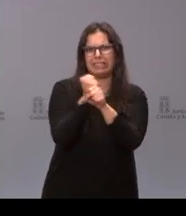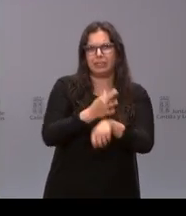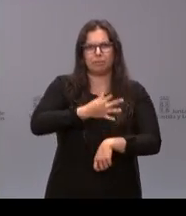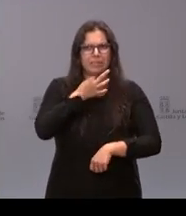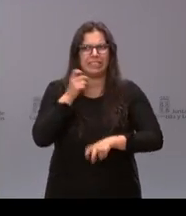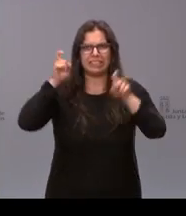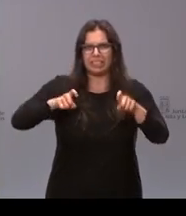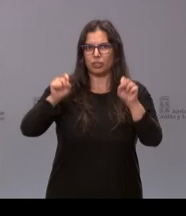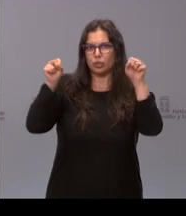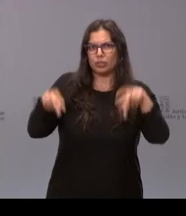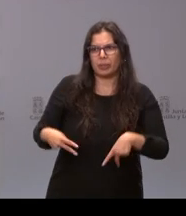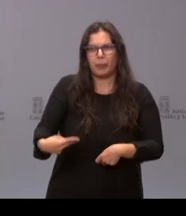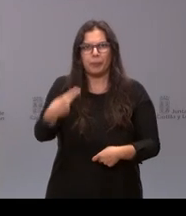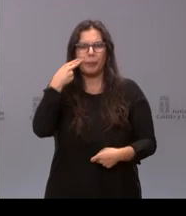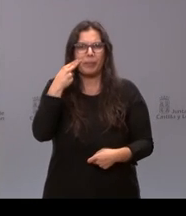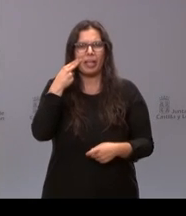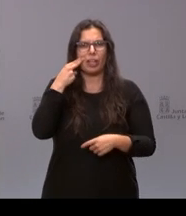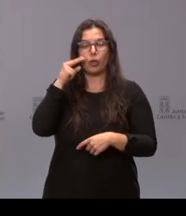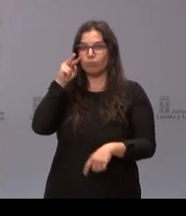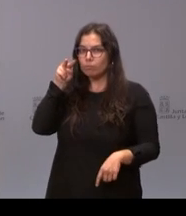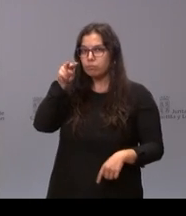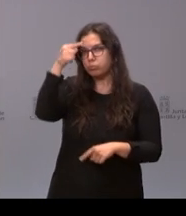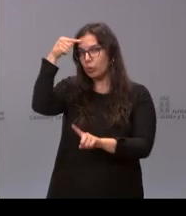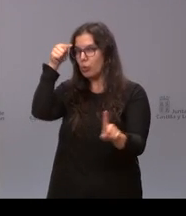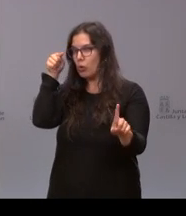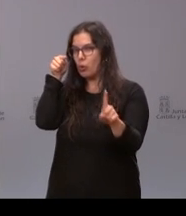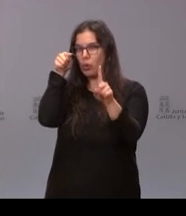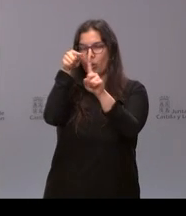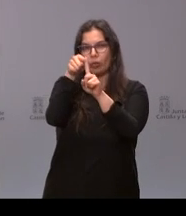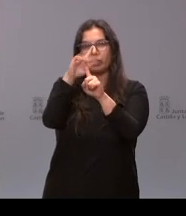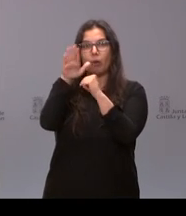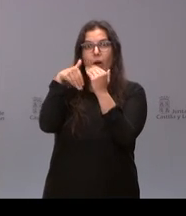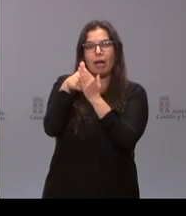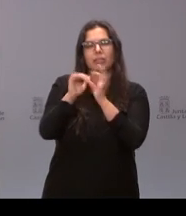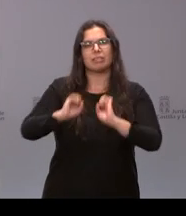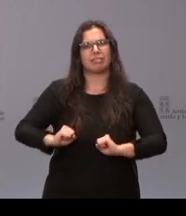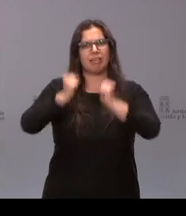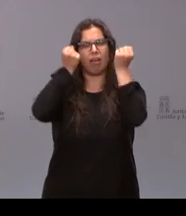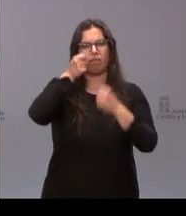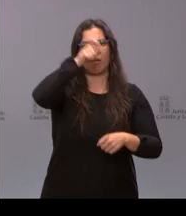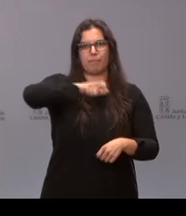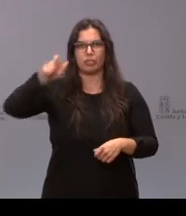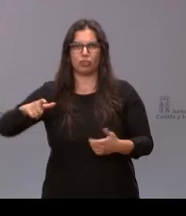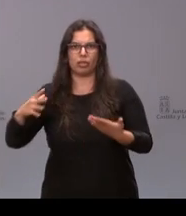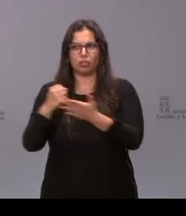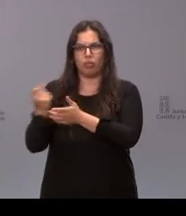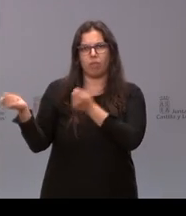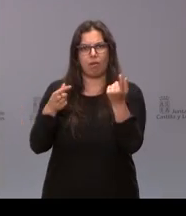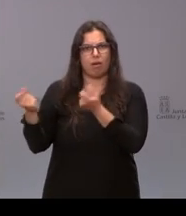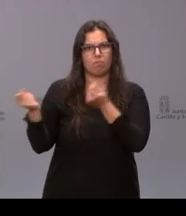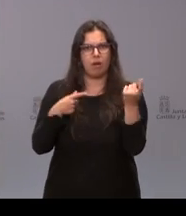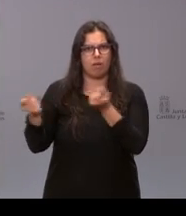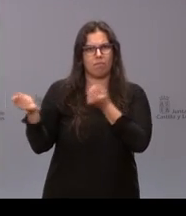descanso, con miedo y con la mirada fija en un solo objetivo. Salvar la vida de los pacientes que llegaban al hospital en